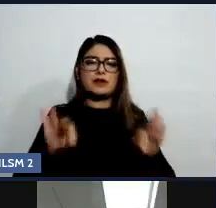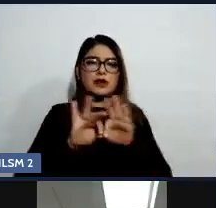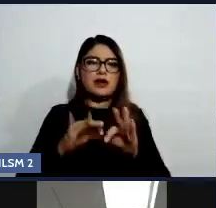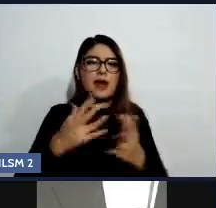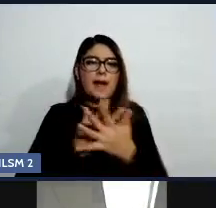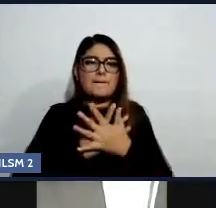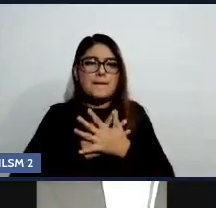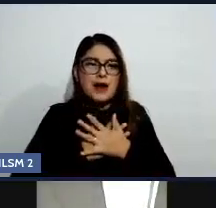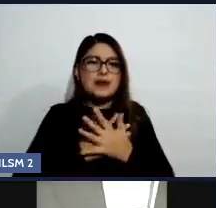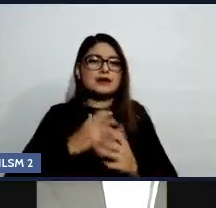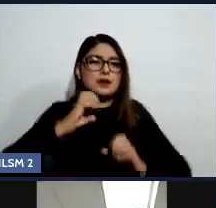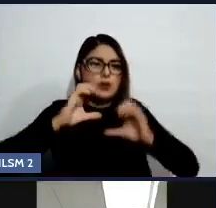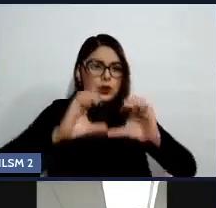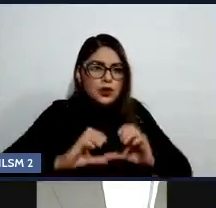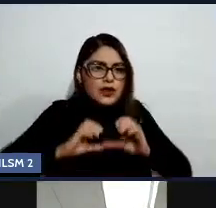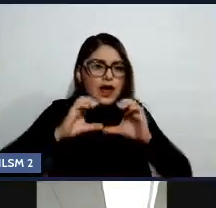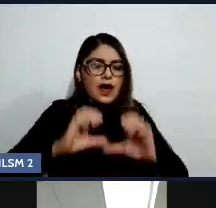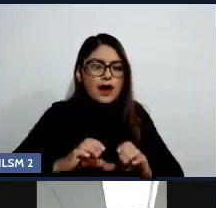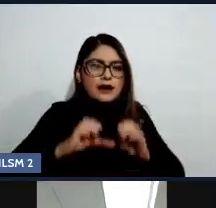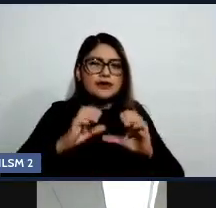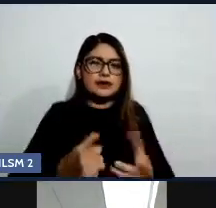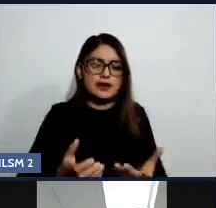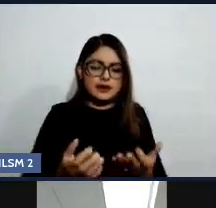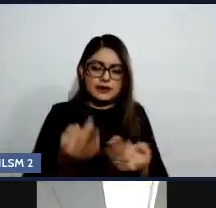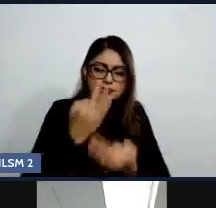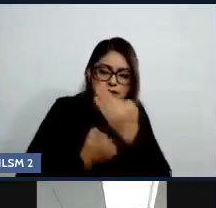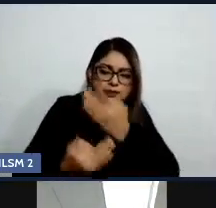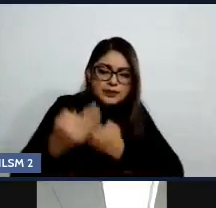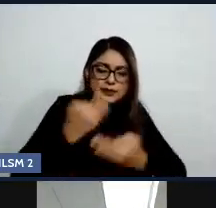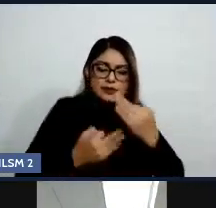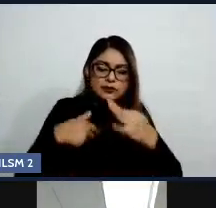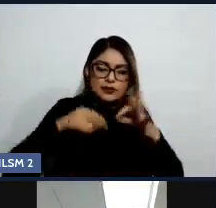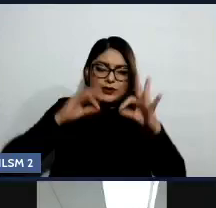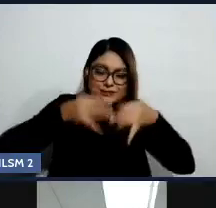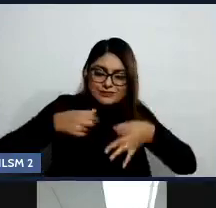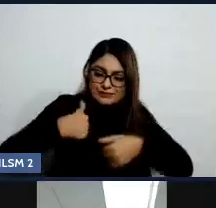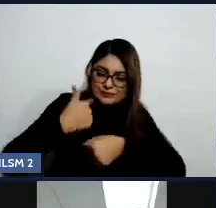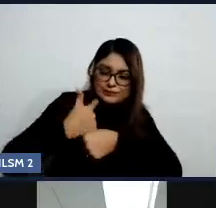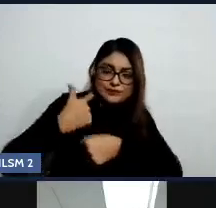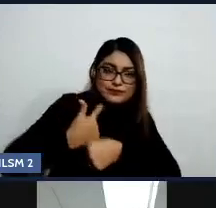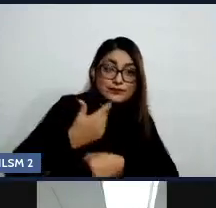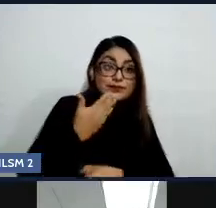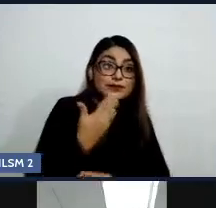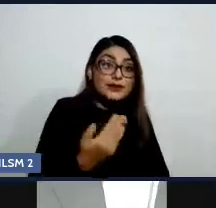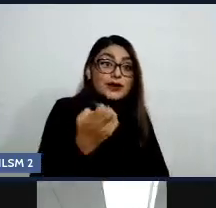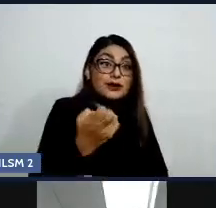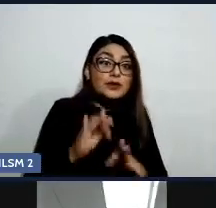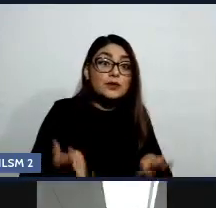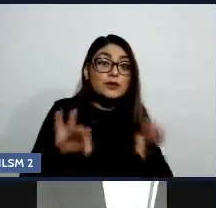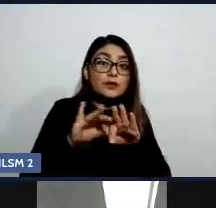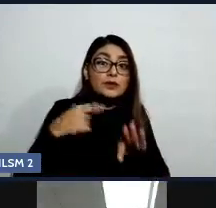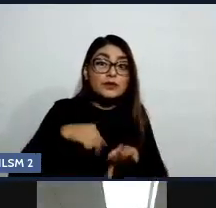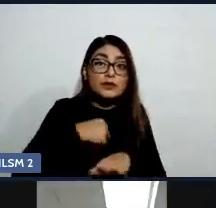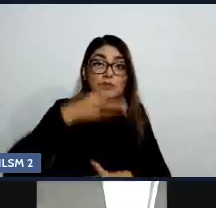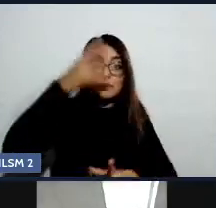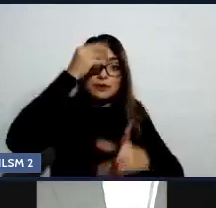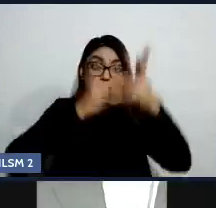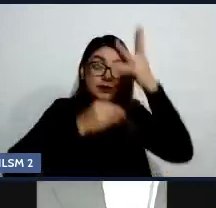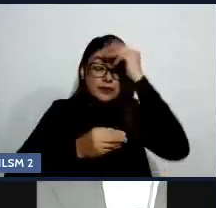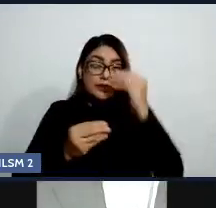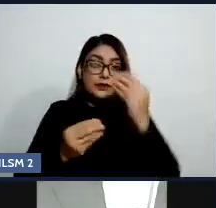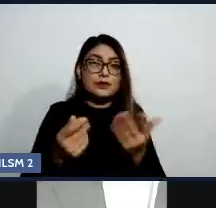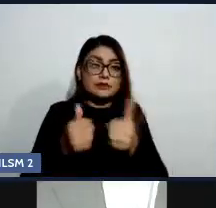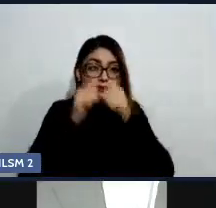atenderse, es hacerse caso. Entonces, para eso necesitamos aprender a escucharnos, a conocernos y a